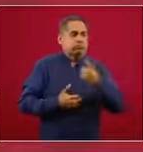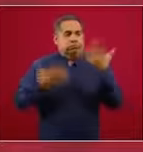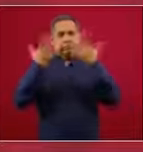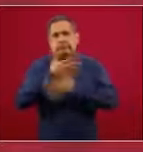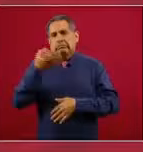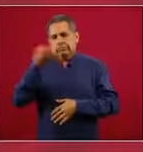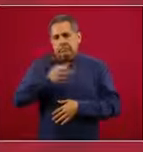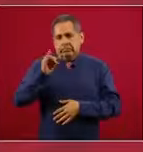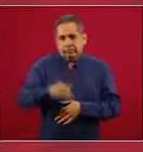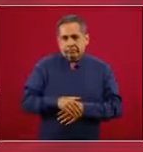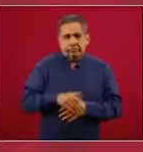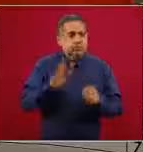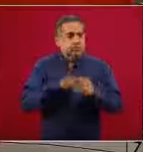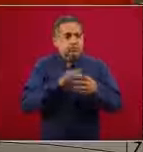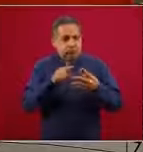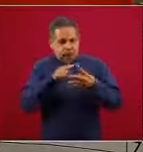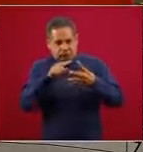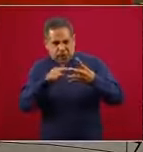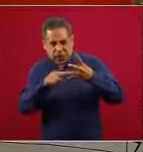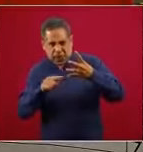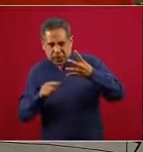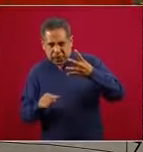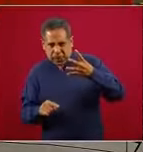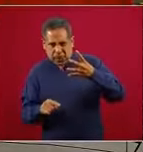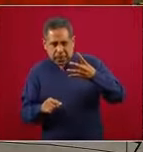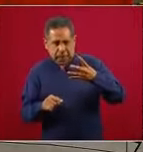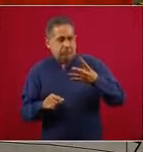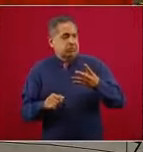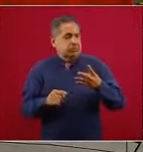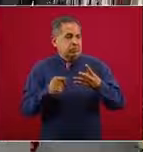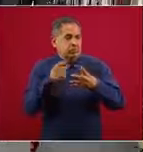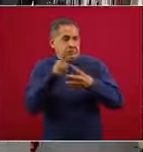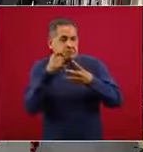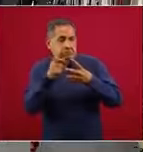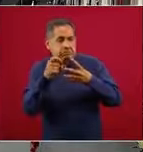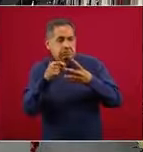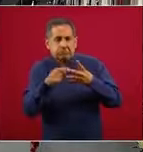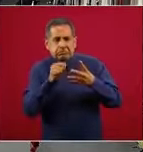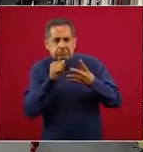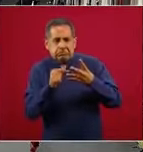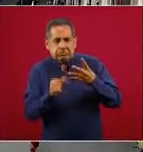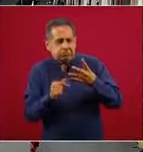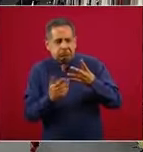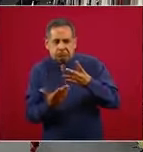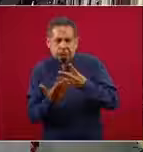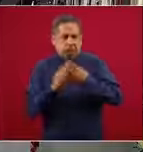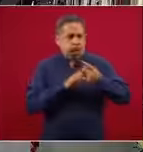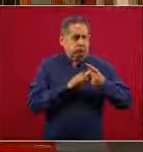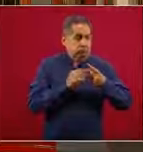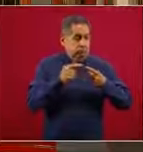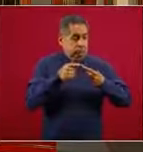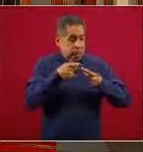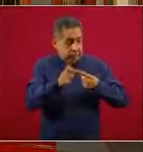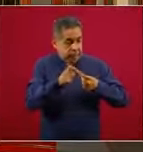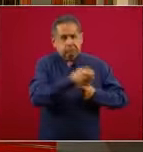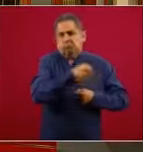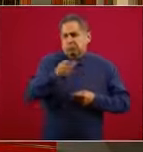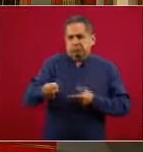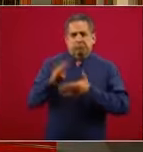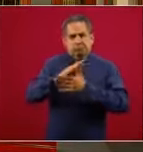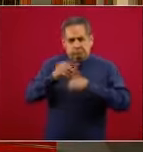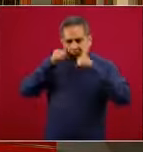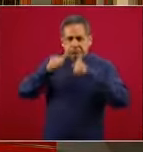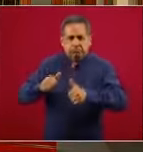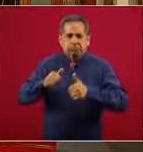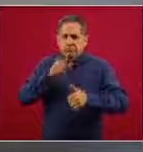porque la definición era demasiado estricta. Entonces, al detectar esto, consideramos que hay que ampliar la definición. Se agregaron los